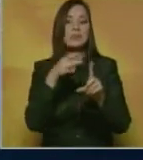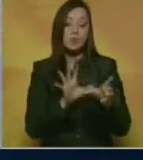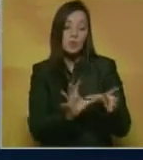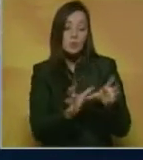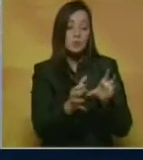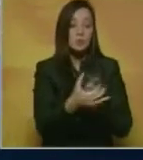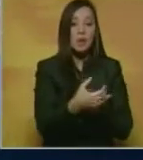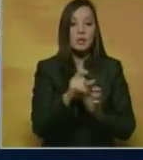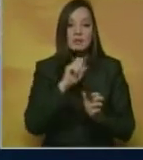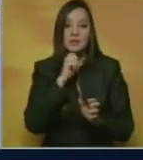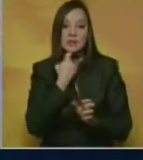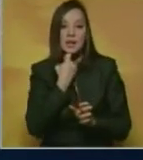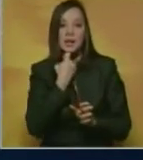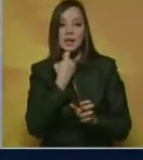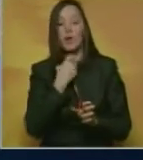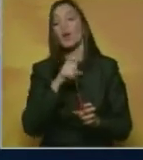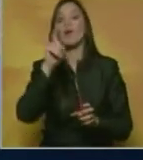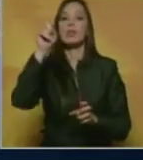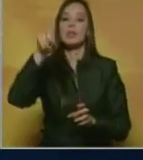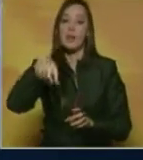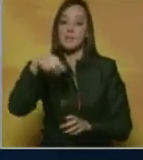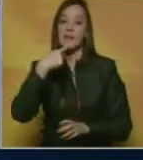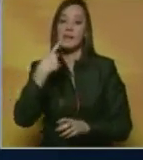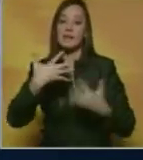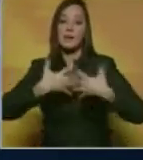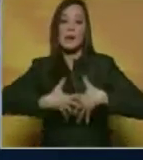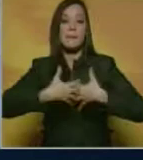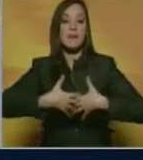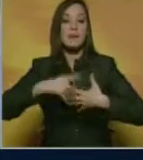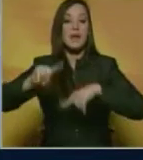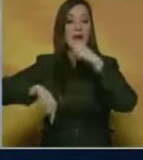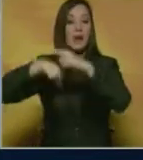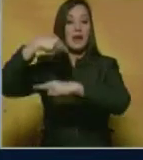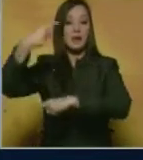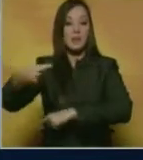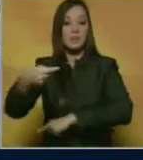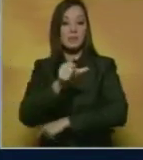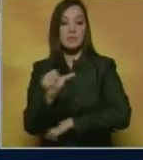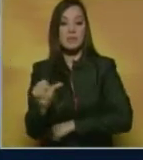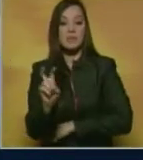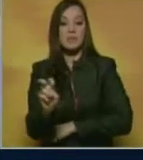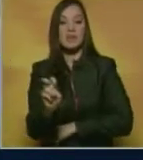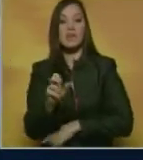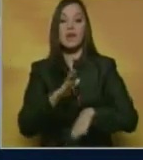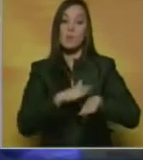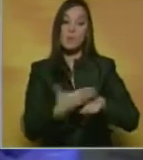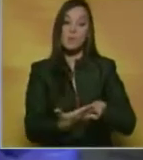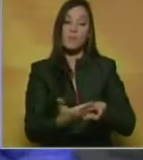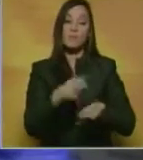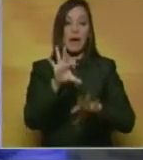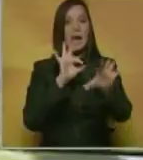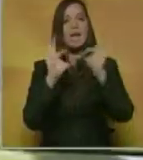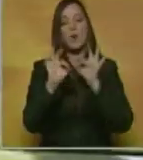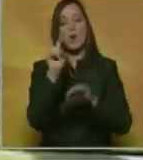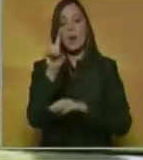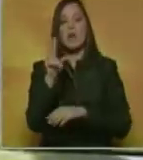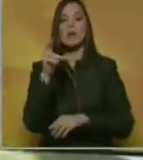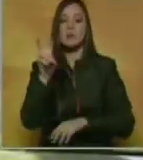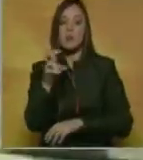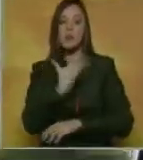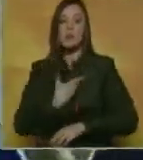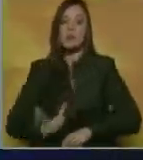automotriz también informó que elegirá a su nuevo presidente el viernes de la próxima semana tras la renuncia de Martin Winterkorn.